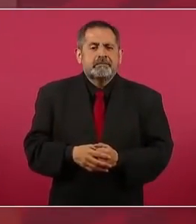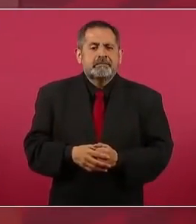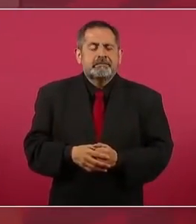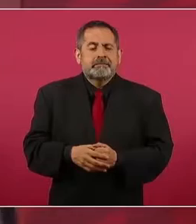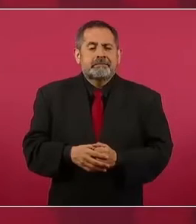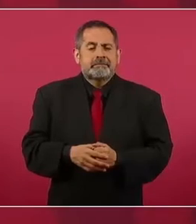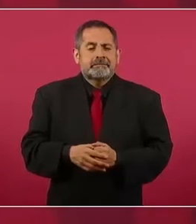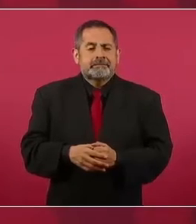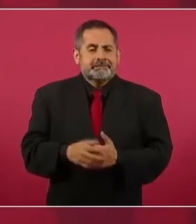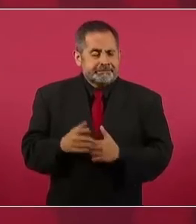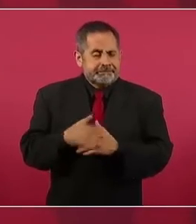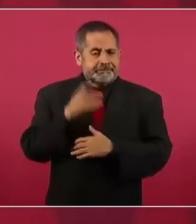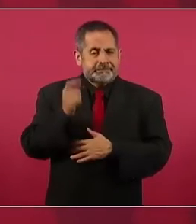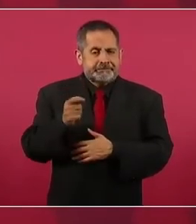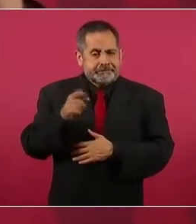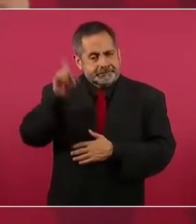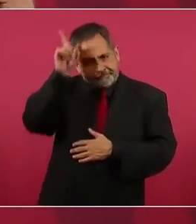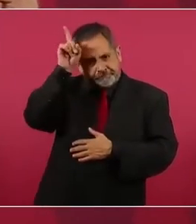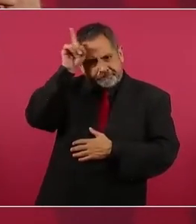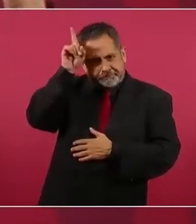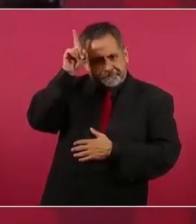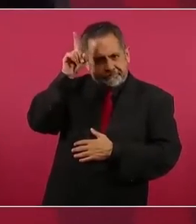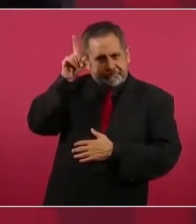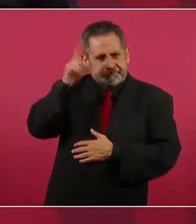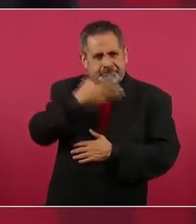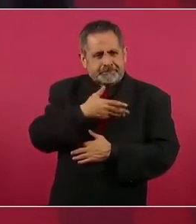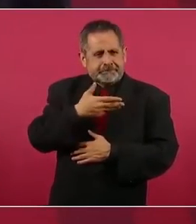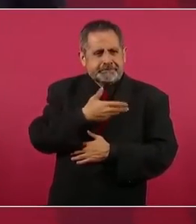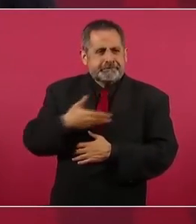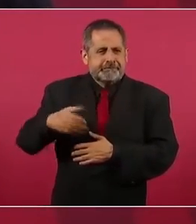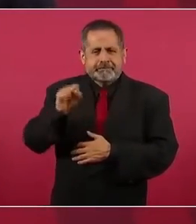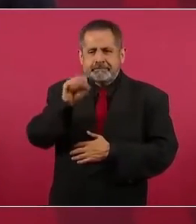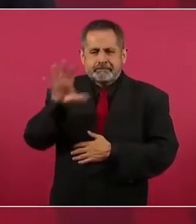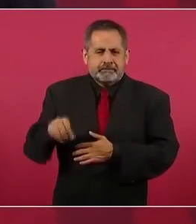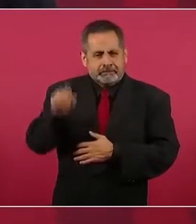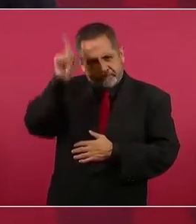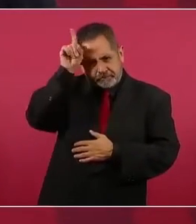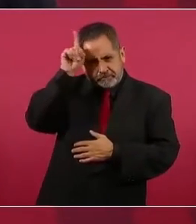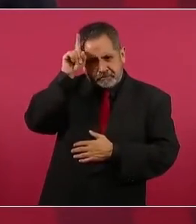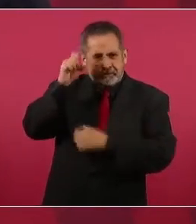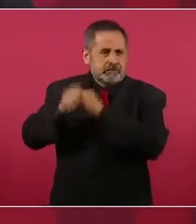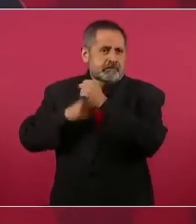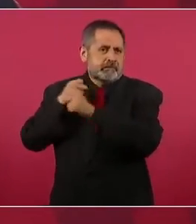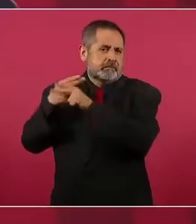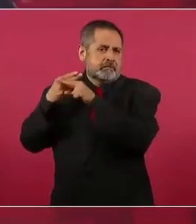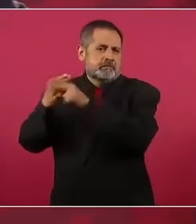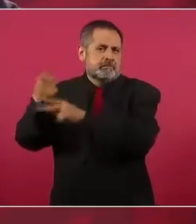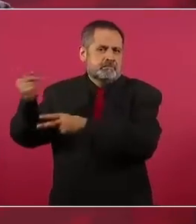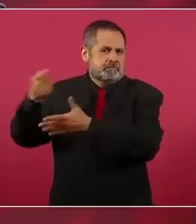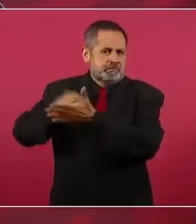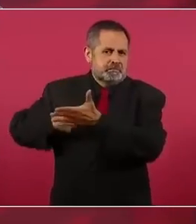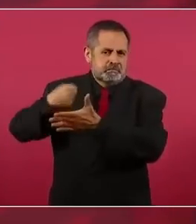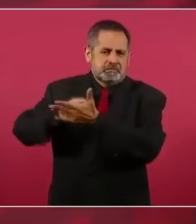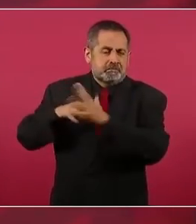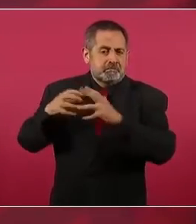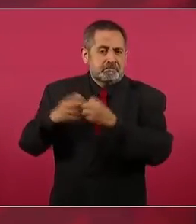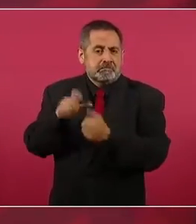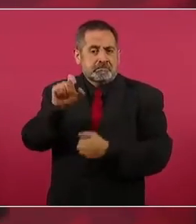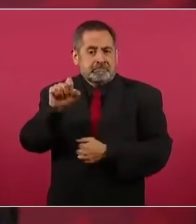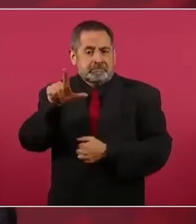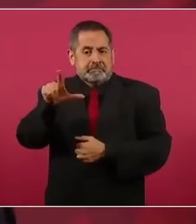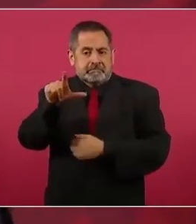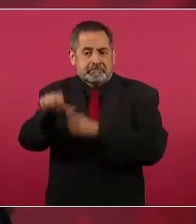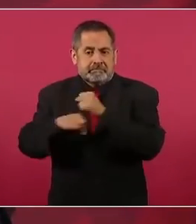Bueno, porque Mandela, claro, toda su trayectoria de lucha, 27 años